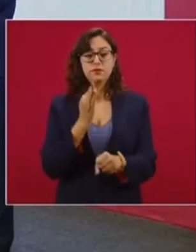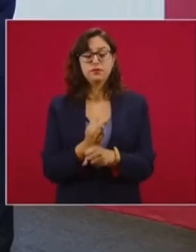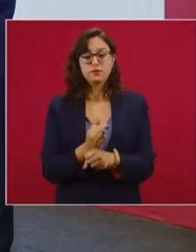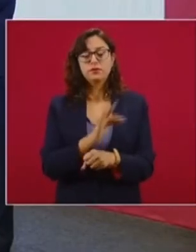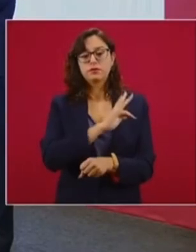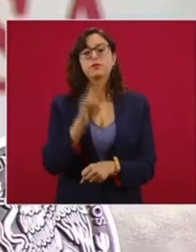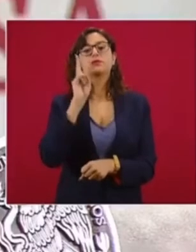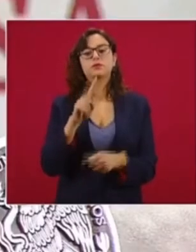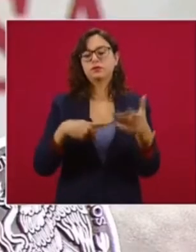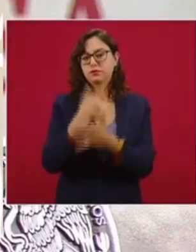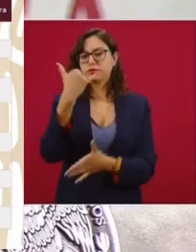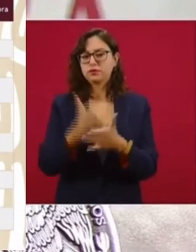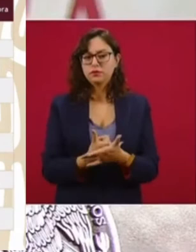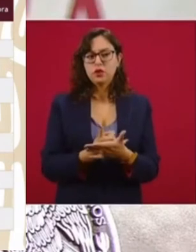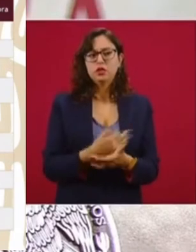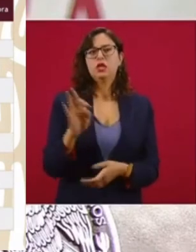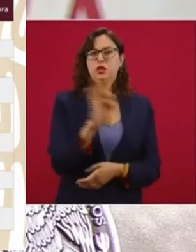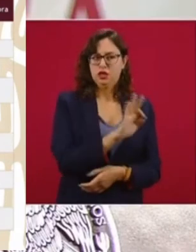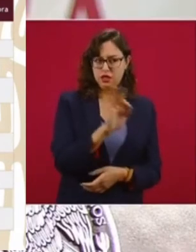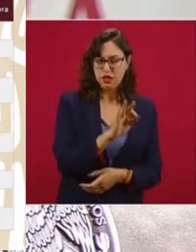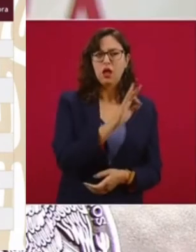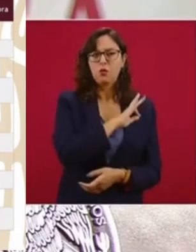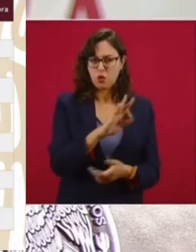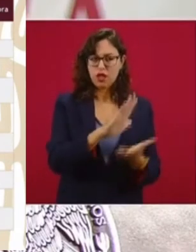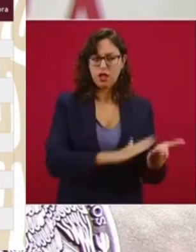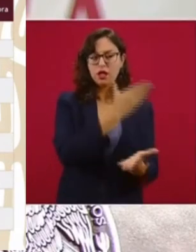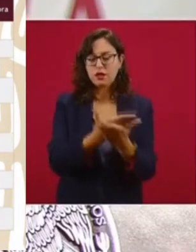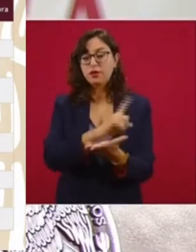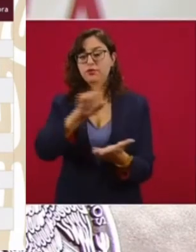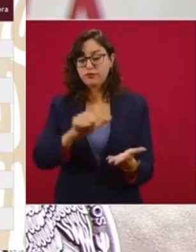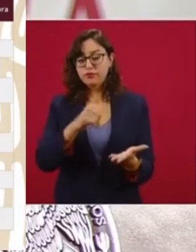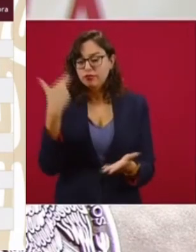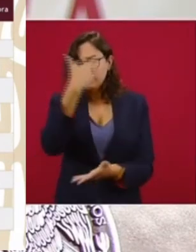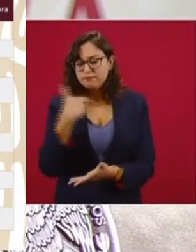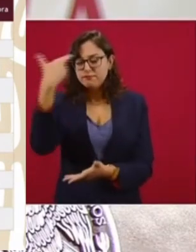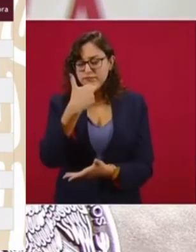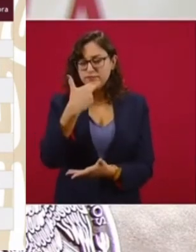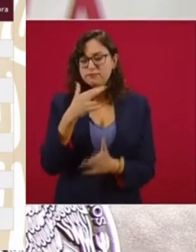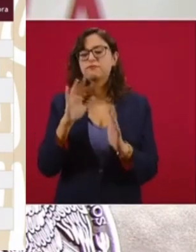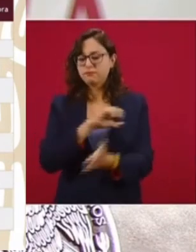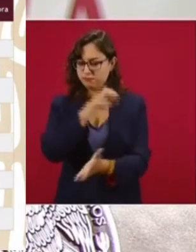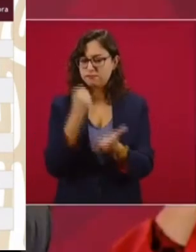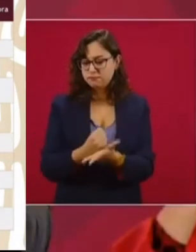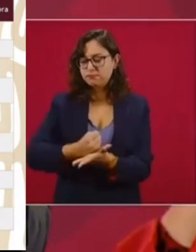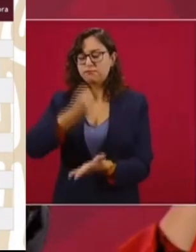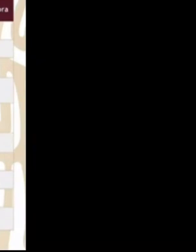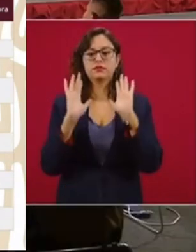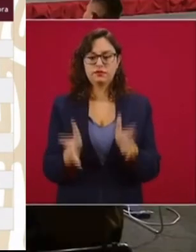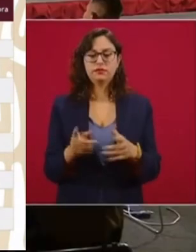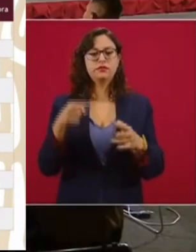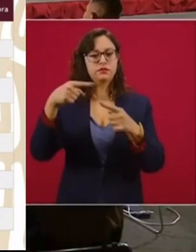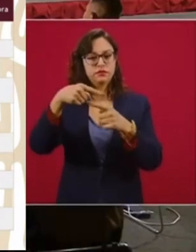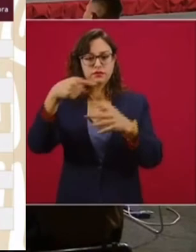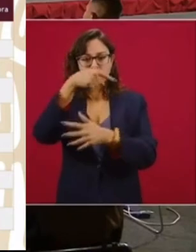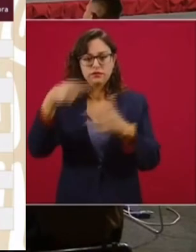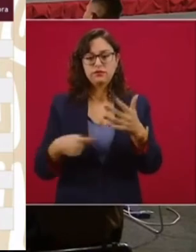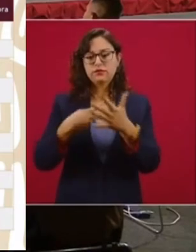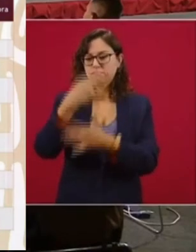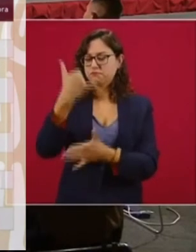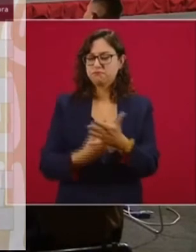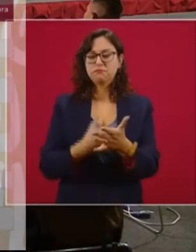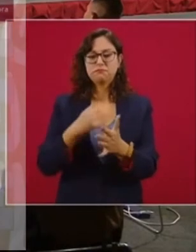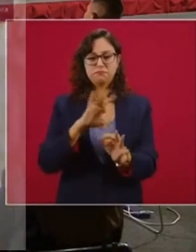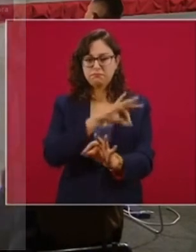primero los proyectos potenciales, pasan después a una etapa de análisis, la formulación ya específica de los proyectos, la aprobación y la ejecución de los proyectos. Hay alrededor de siete